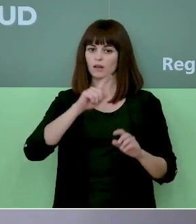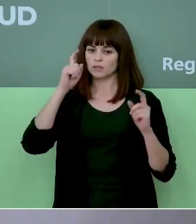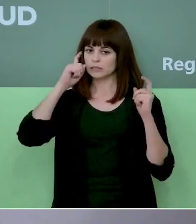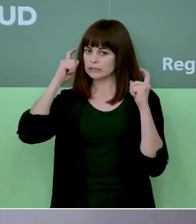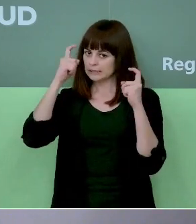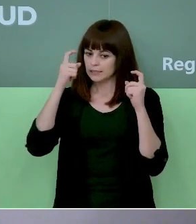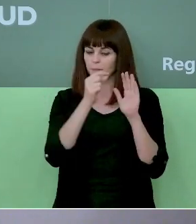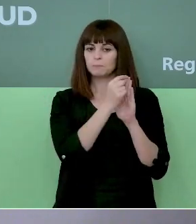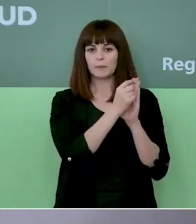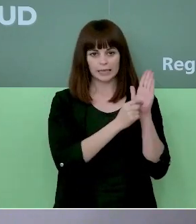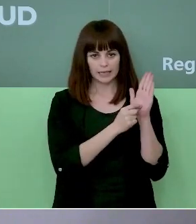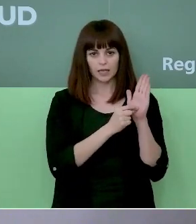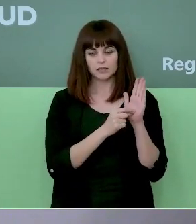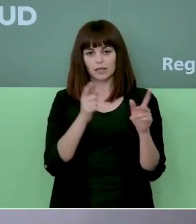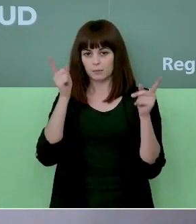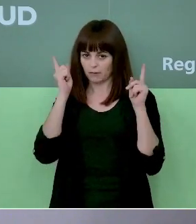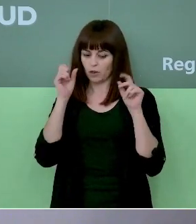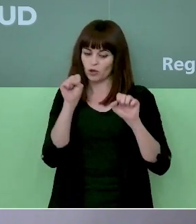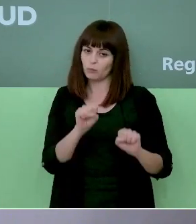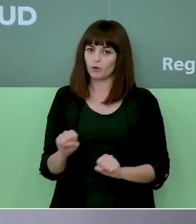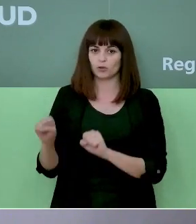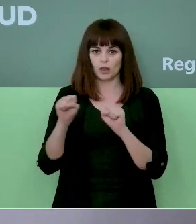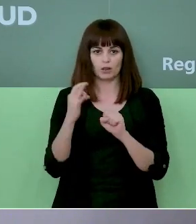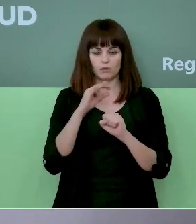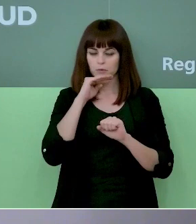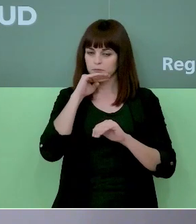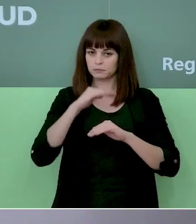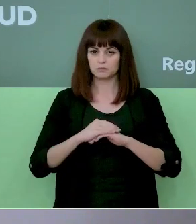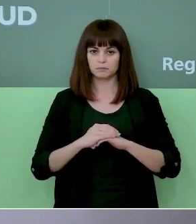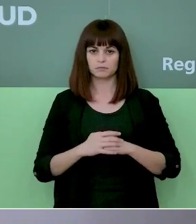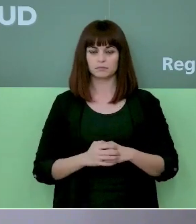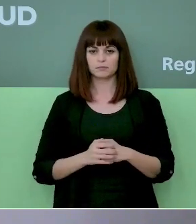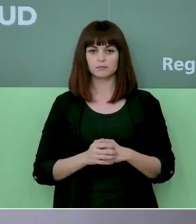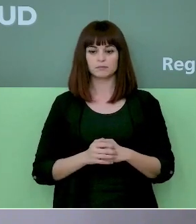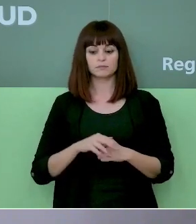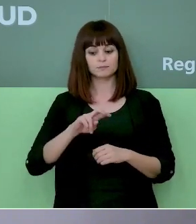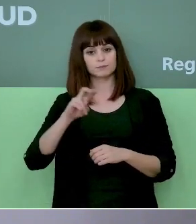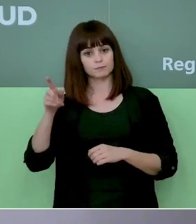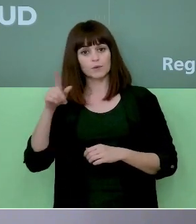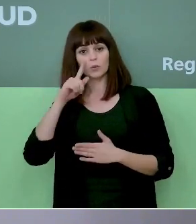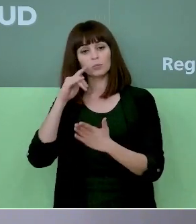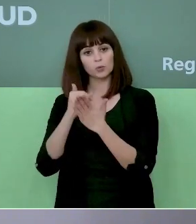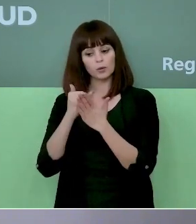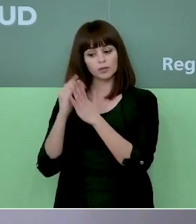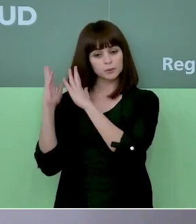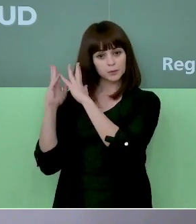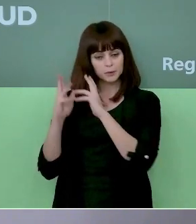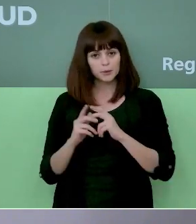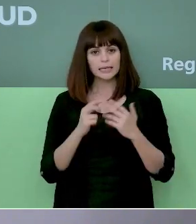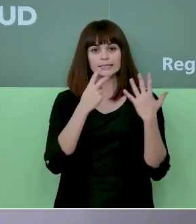todas las medidas de prevención y protección que tenemos que guardar. Por otra parte, el número de pruebas realizadas asciende a